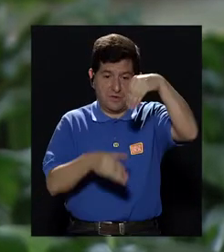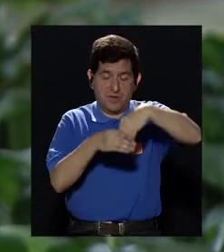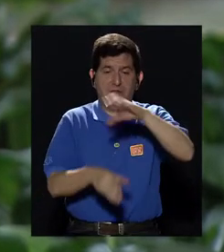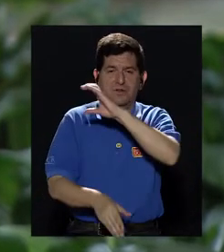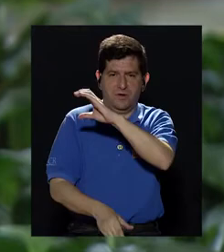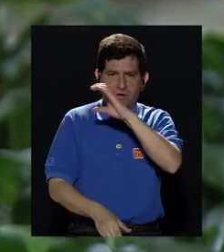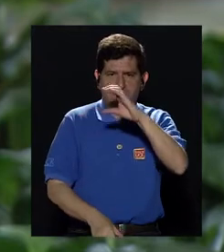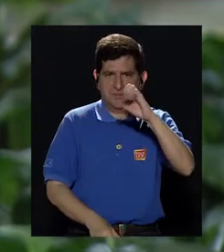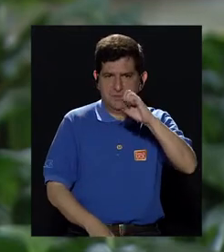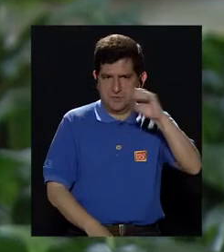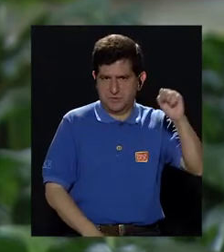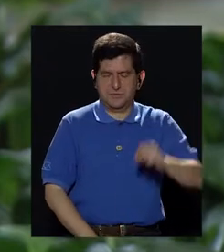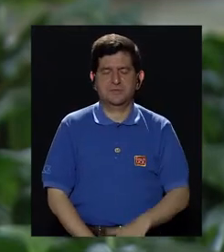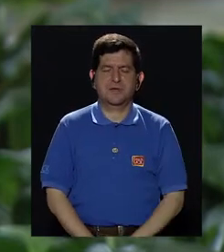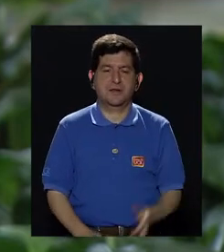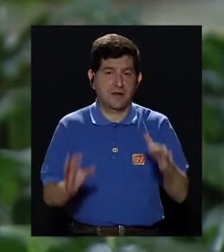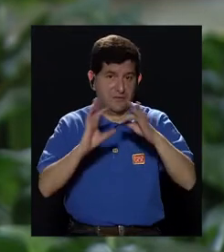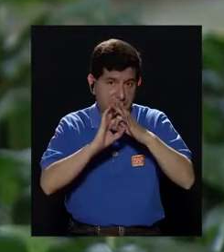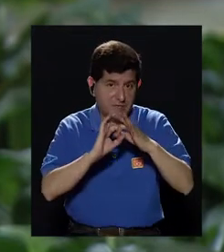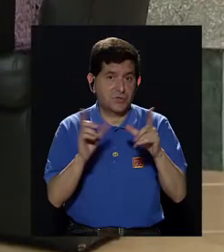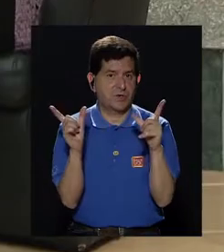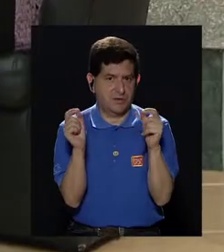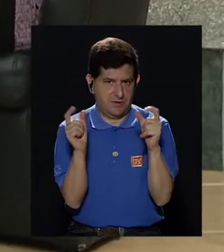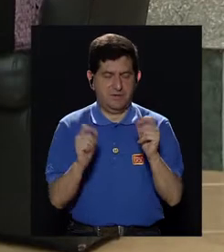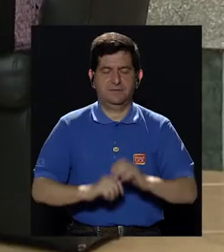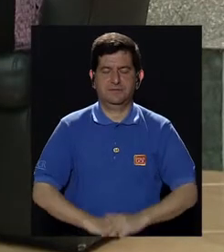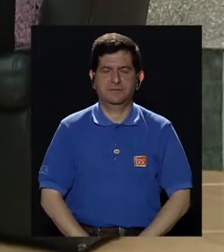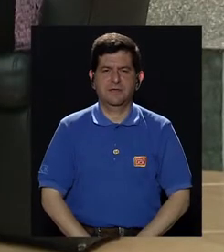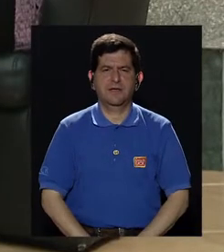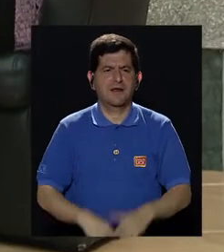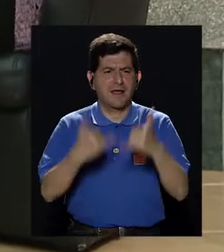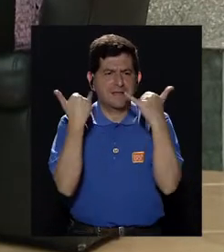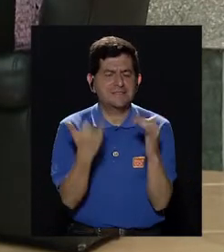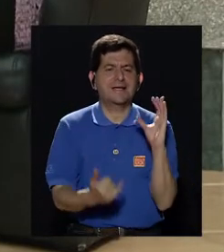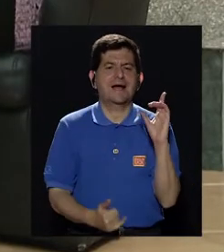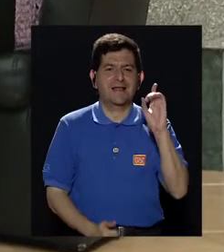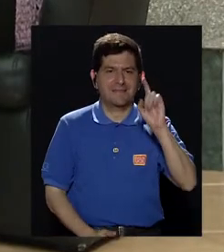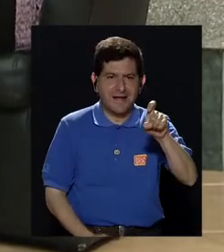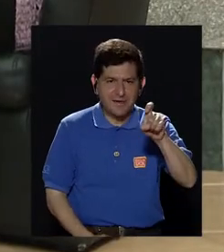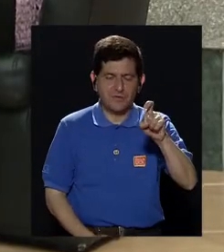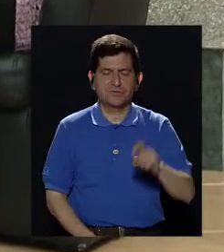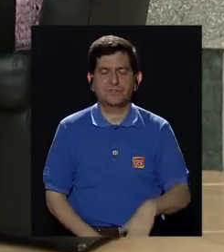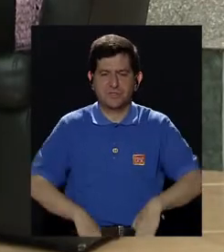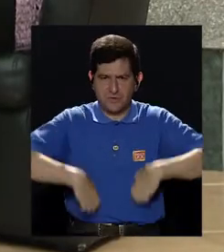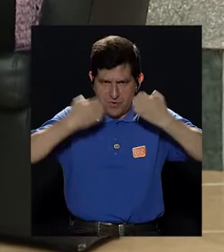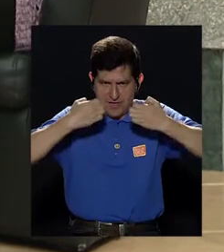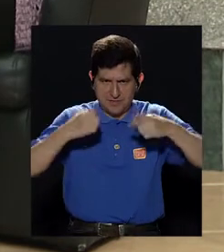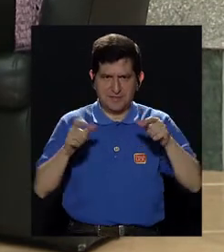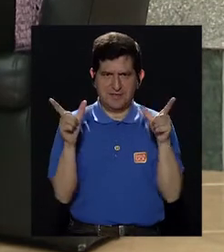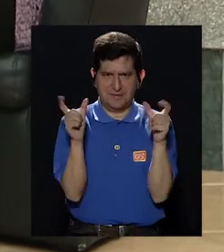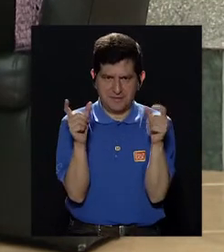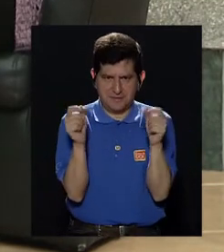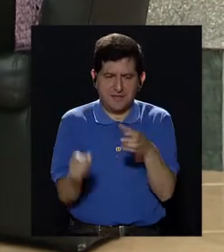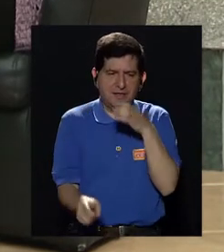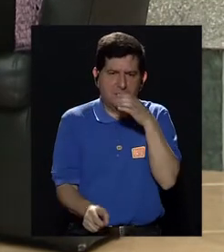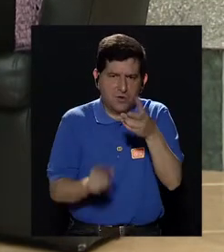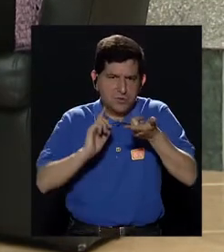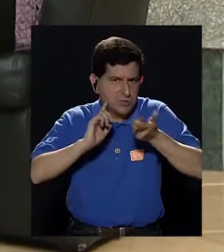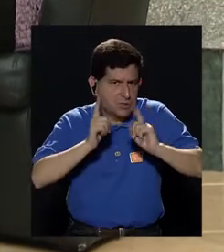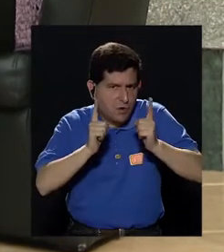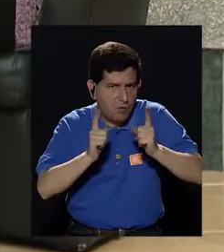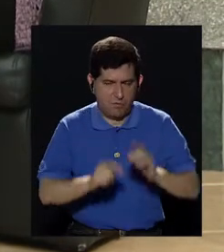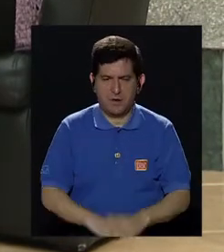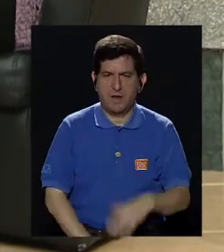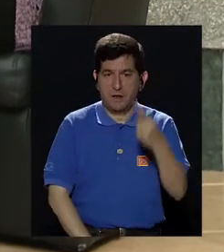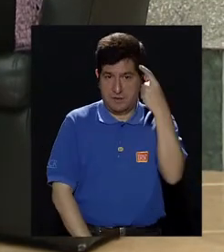de Seguro Social. Y don Gonzalo, en caso de que ya exista un diagnóstico de cáncer, ¿cuáles son las recomendaciones